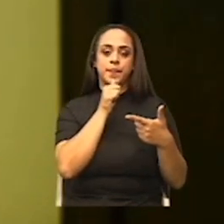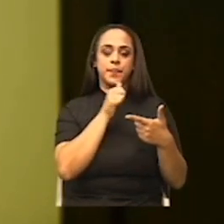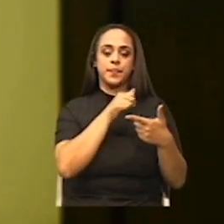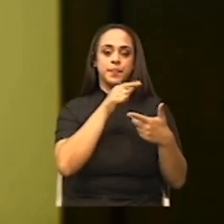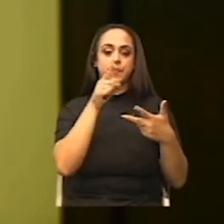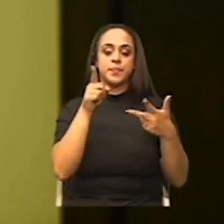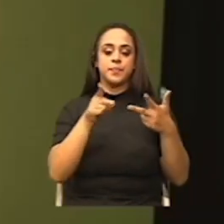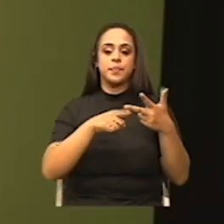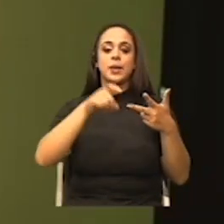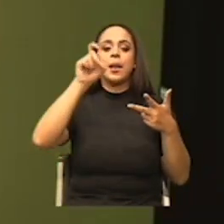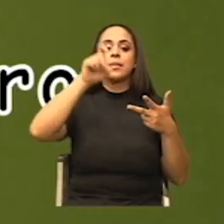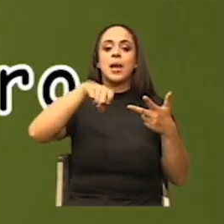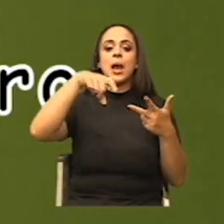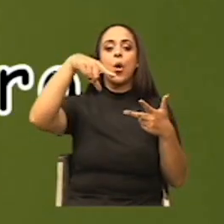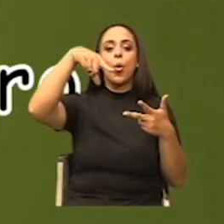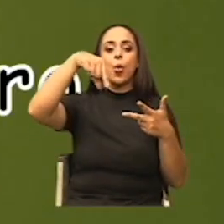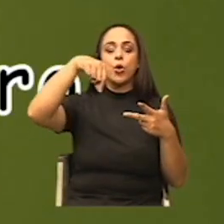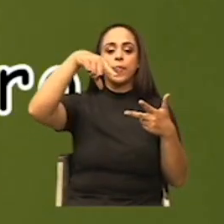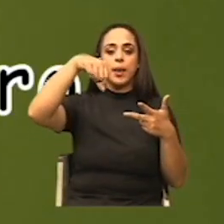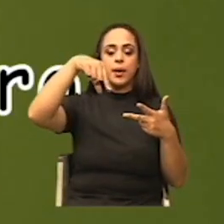Necesitamos un gotero.